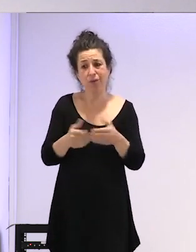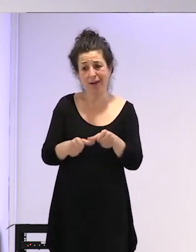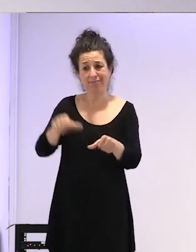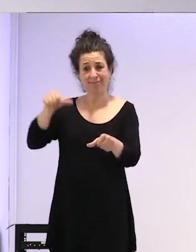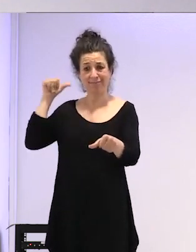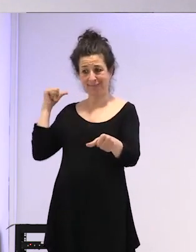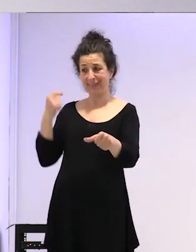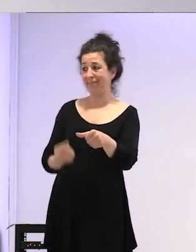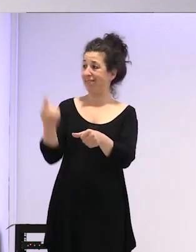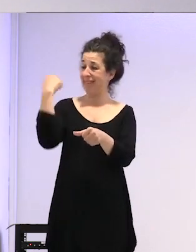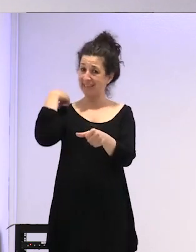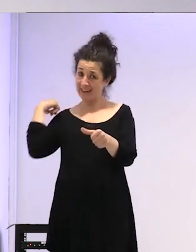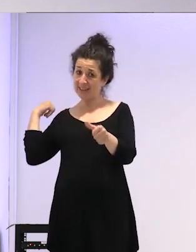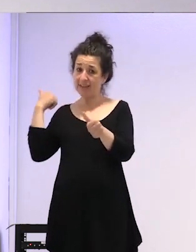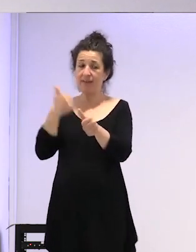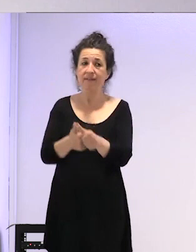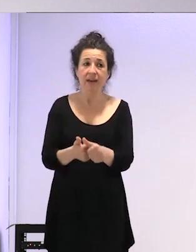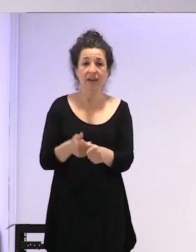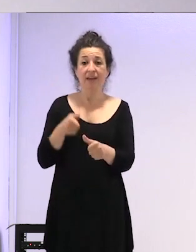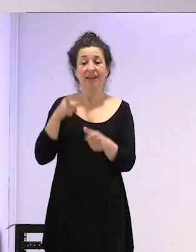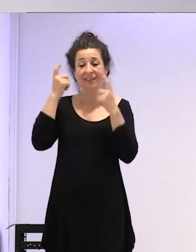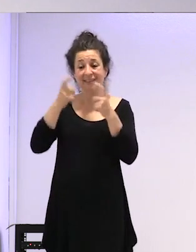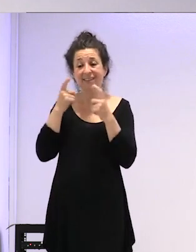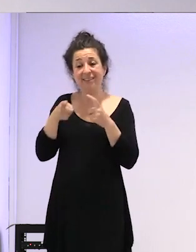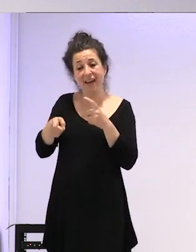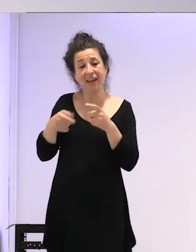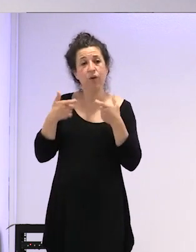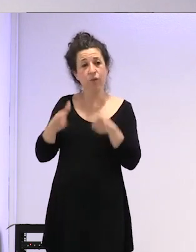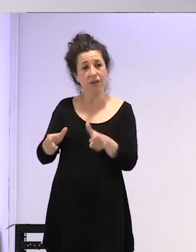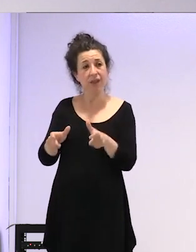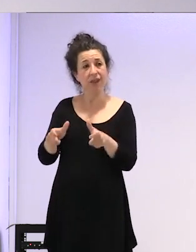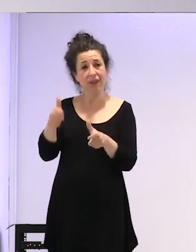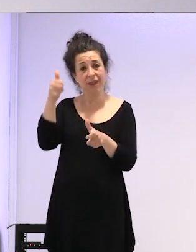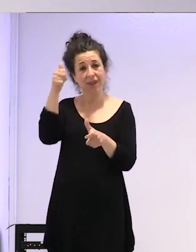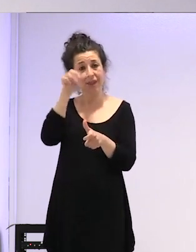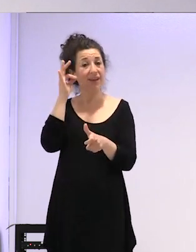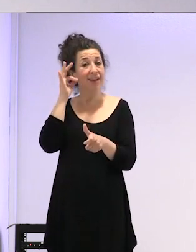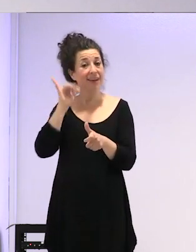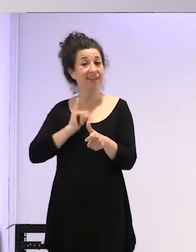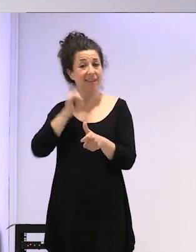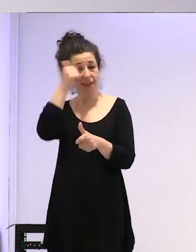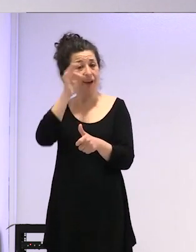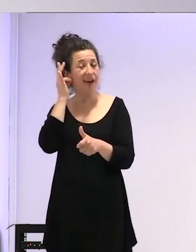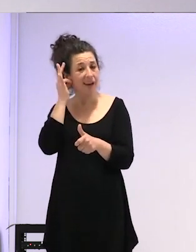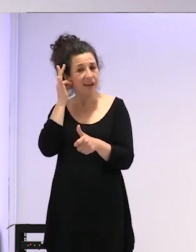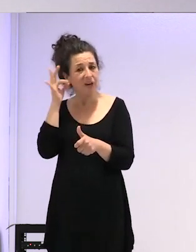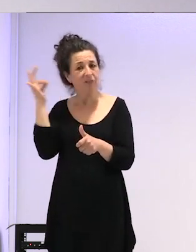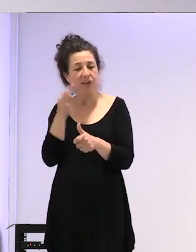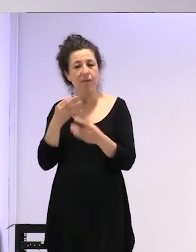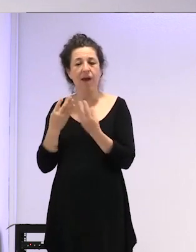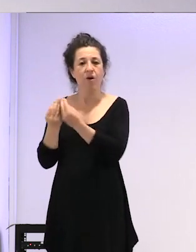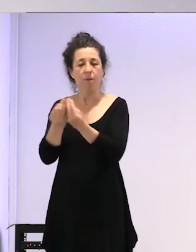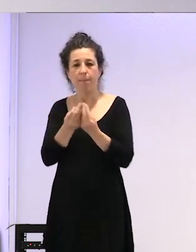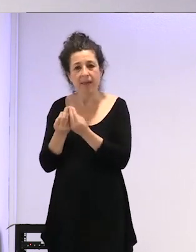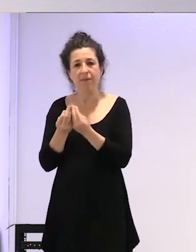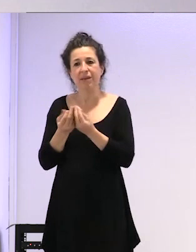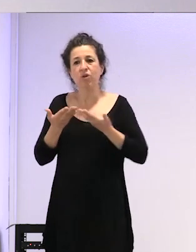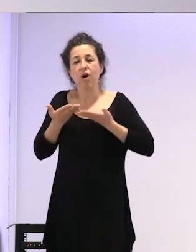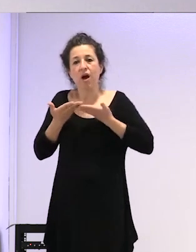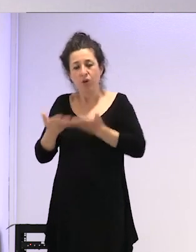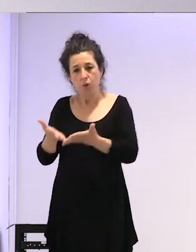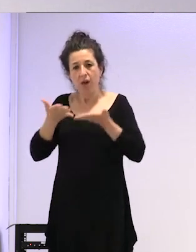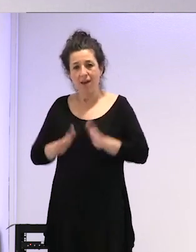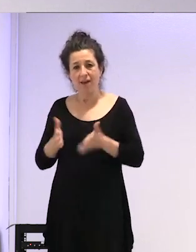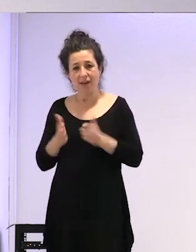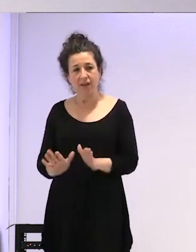intentar que efectivamente la unidad de género sea eso un acompañamiento y que acompañe a los dos hijos de los que vienen por detrás entonces me pregunta era esa si no hay